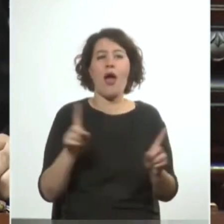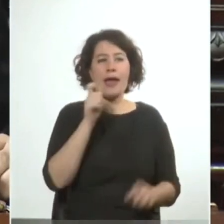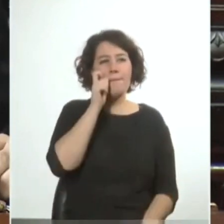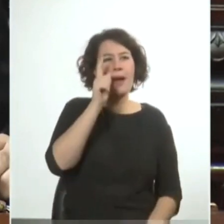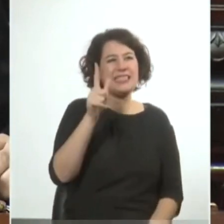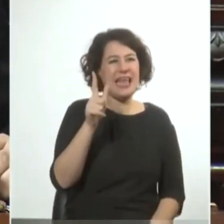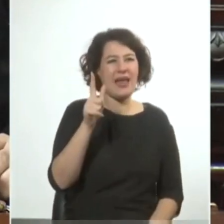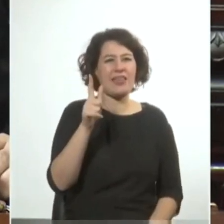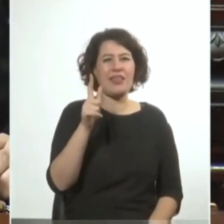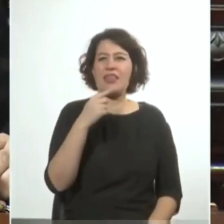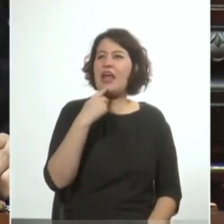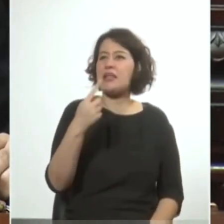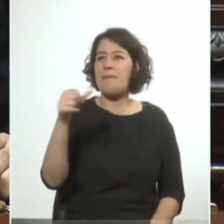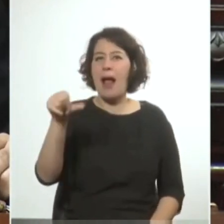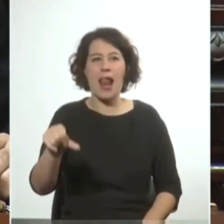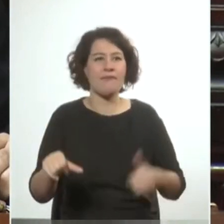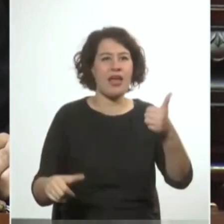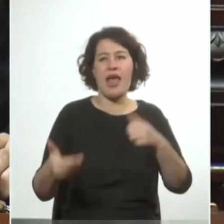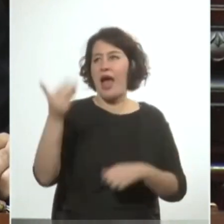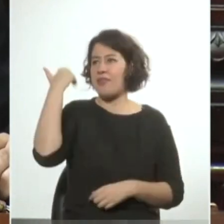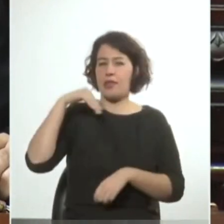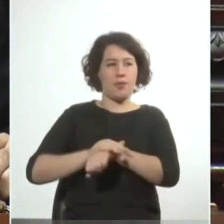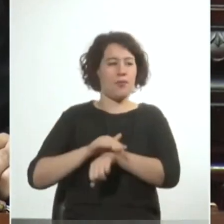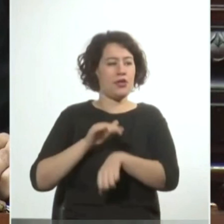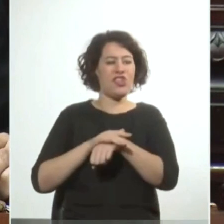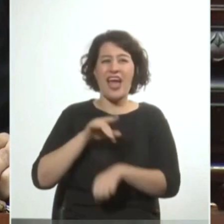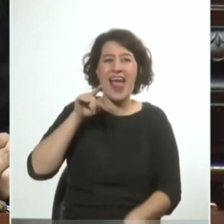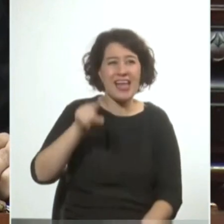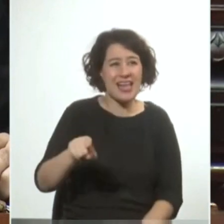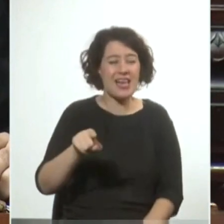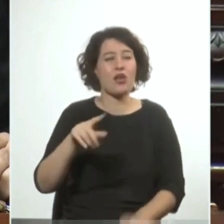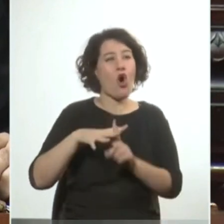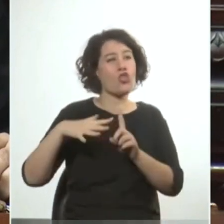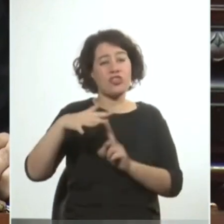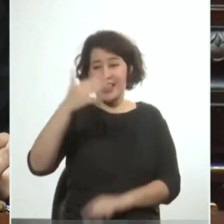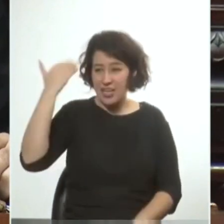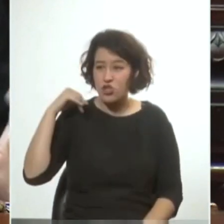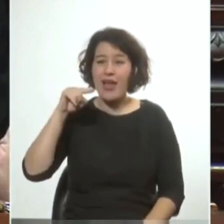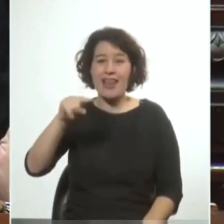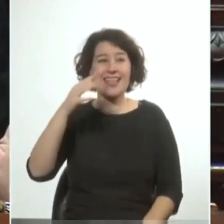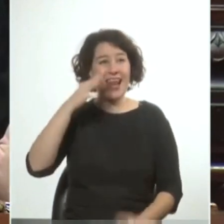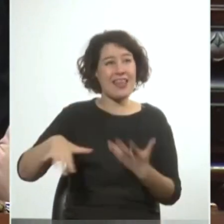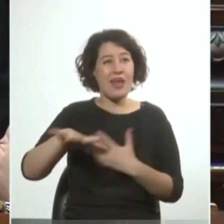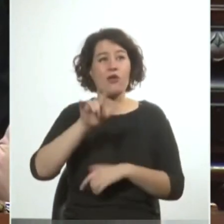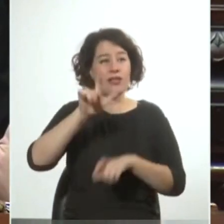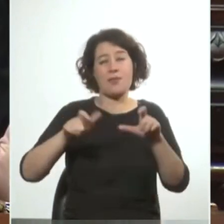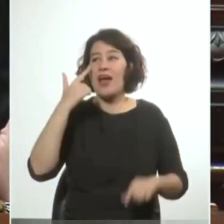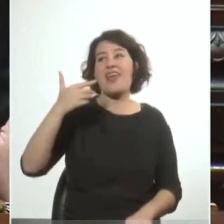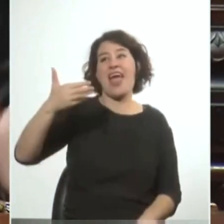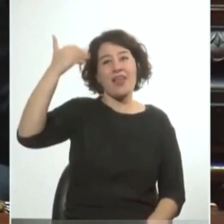es de juzgar lo que se hizo en aquel momento en aquel contexto en aquella realidad y con aquellos actores